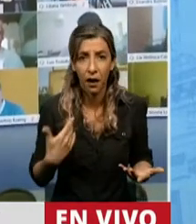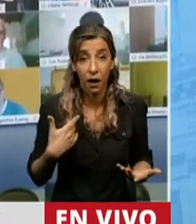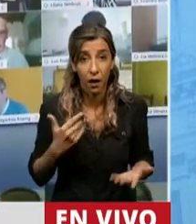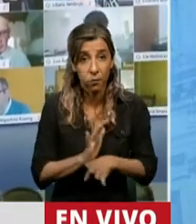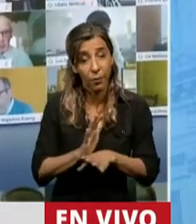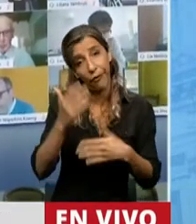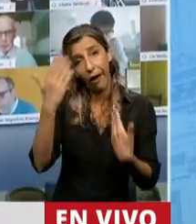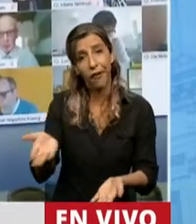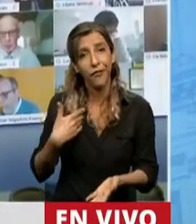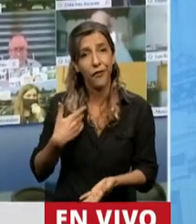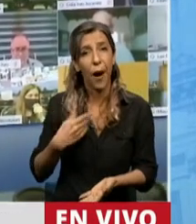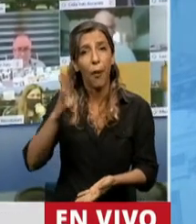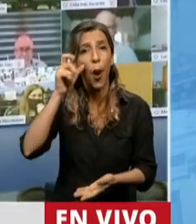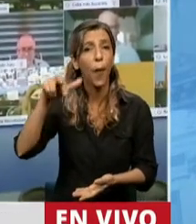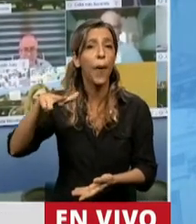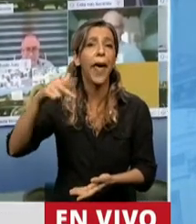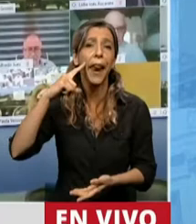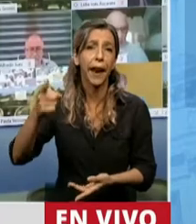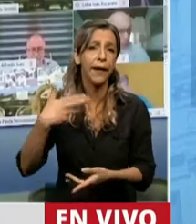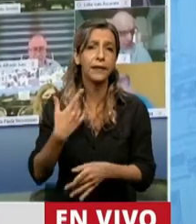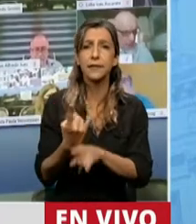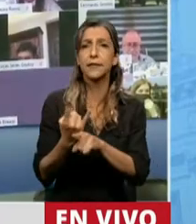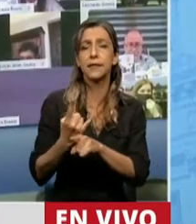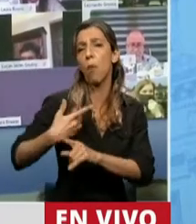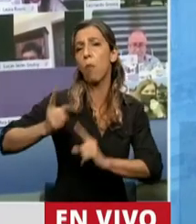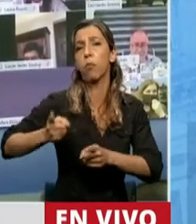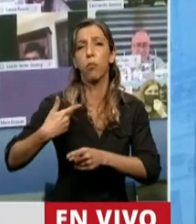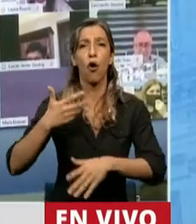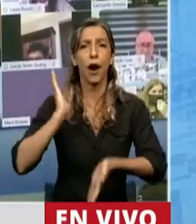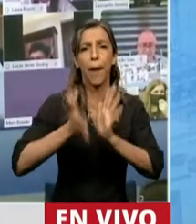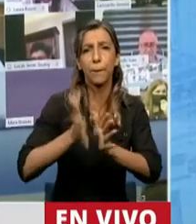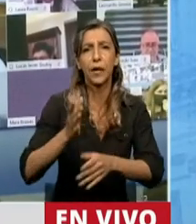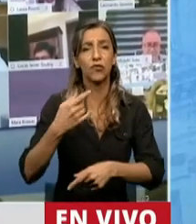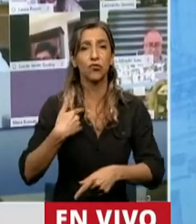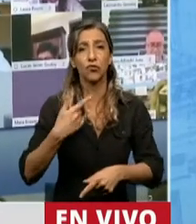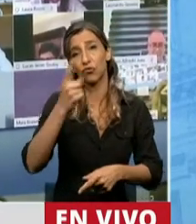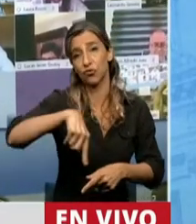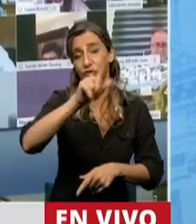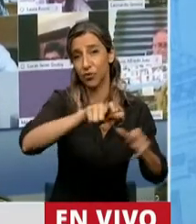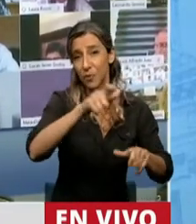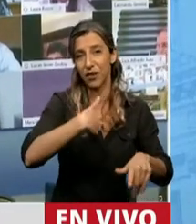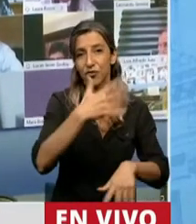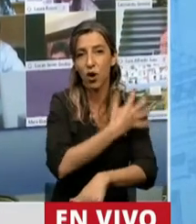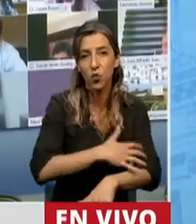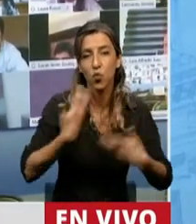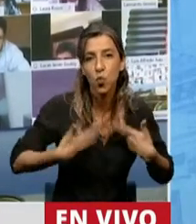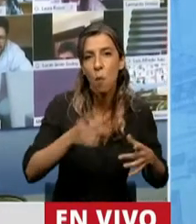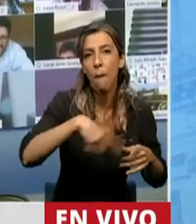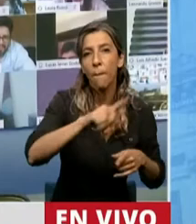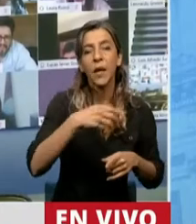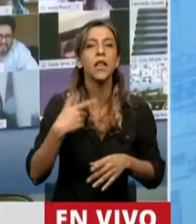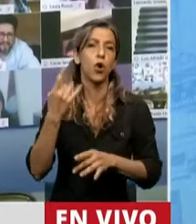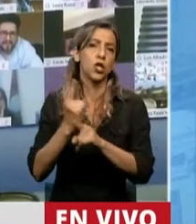que asusan permanentemente el autoritarismo y la represión a los más humildes, que siempre saca chapa de que él